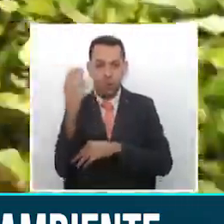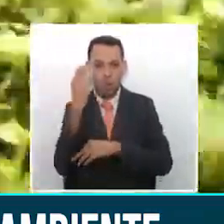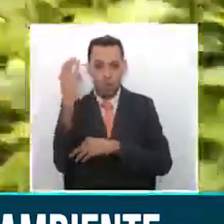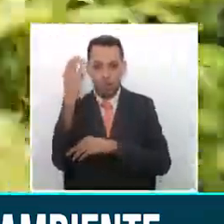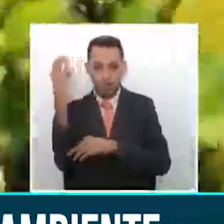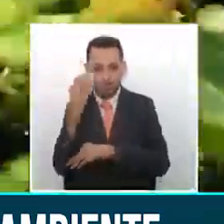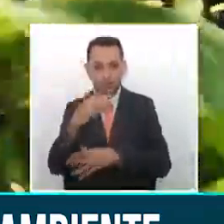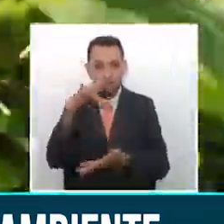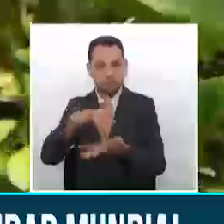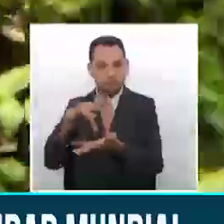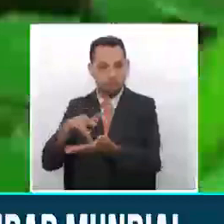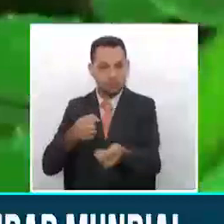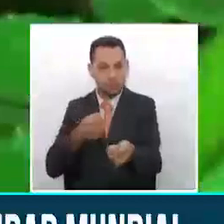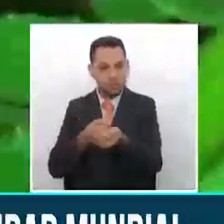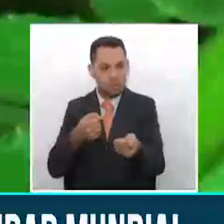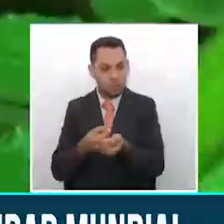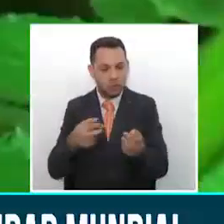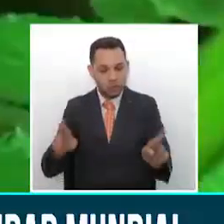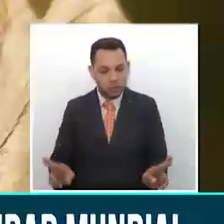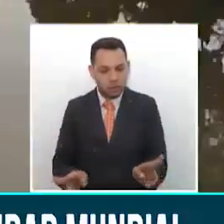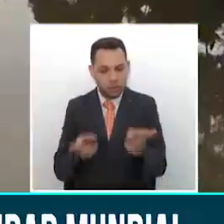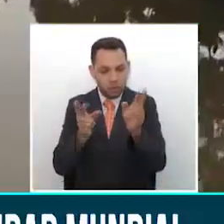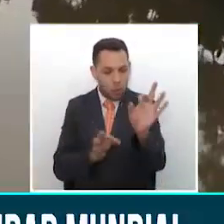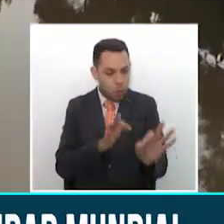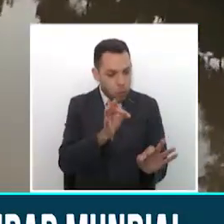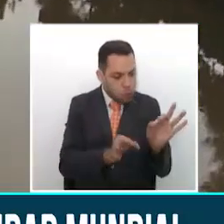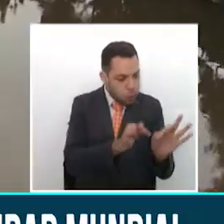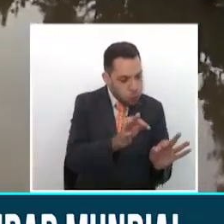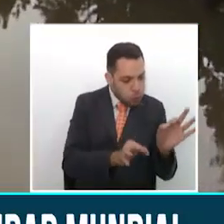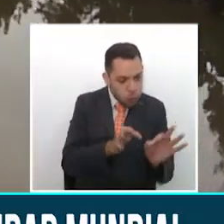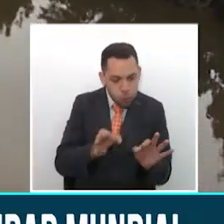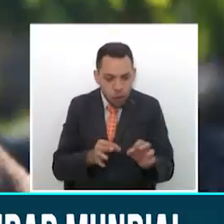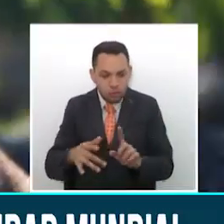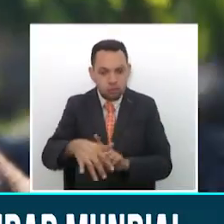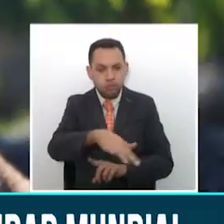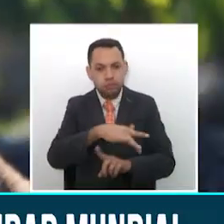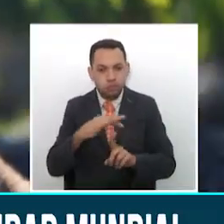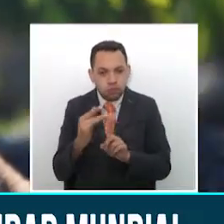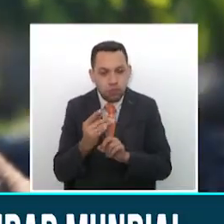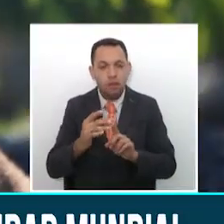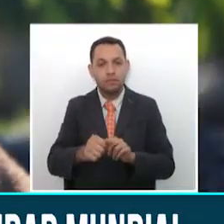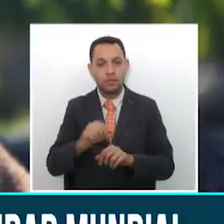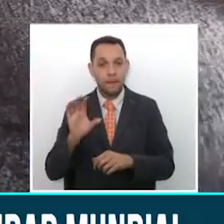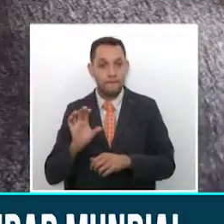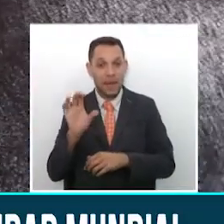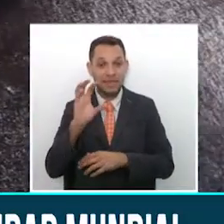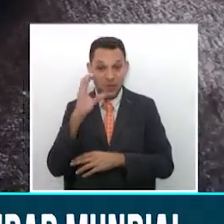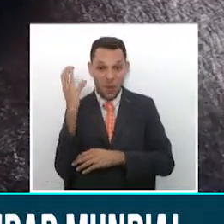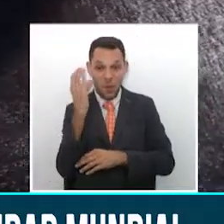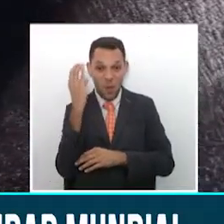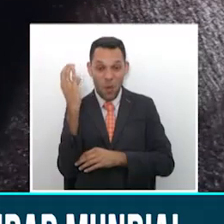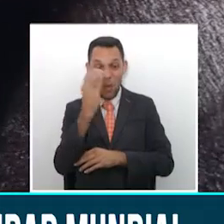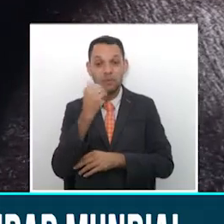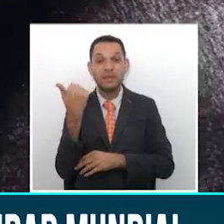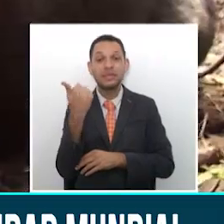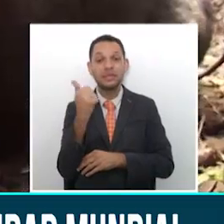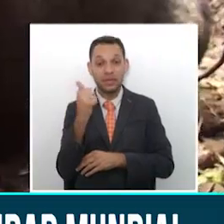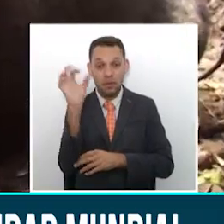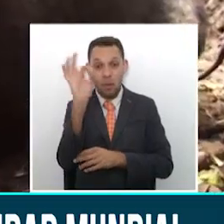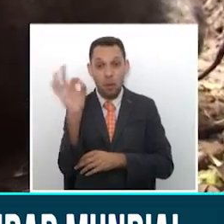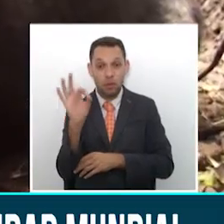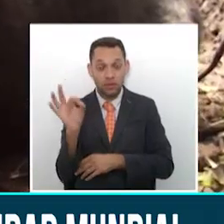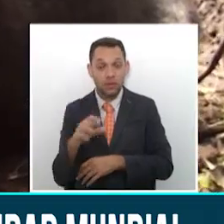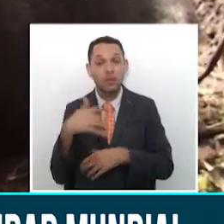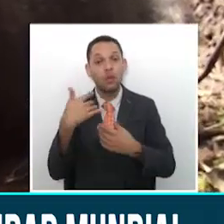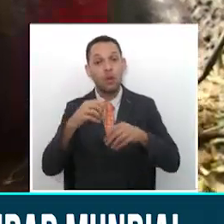trabajado por la recuperación de la fauna silvestre en peligro de extinción, país que cuenta con el 10% de la biodiversidad a nivel